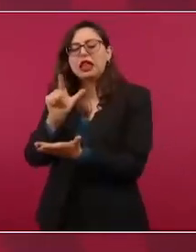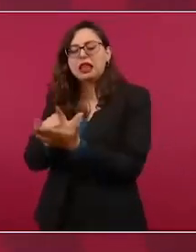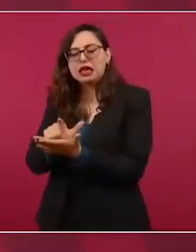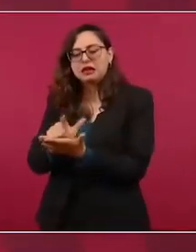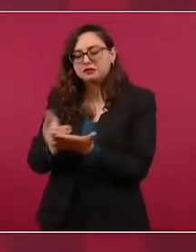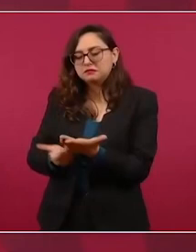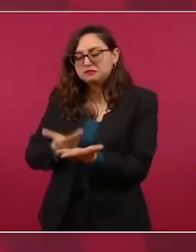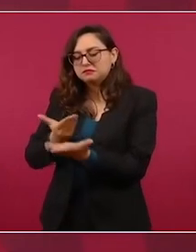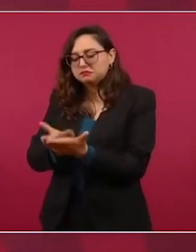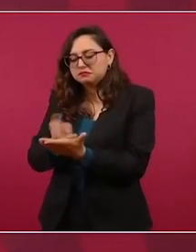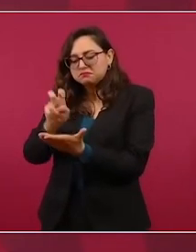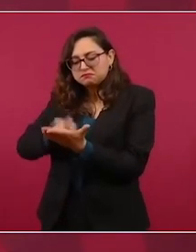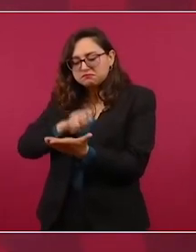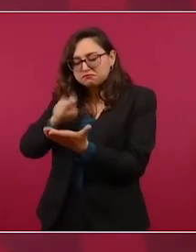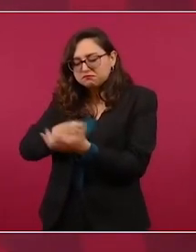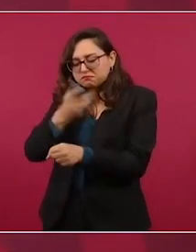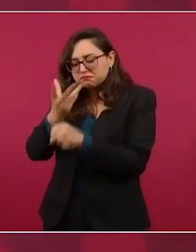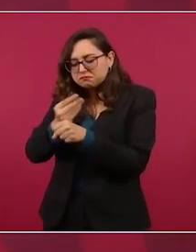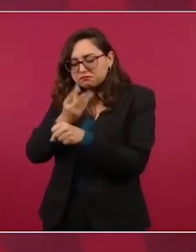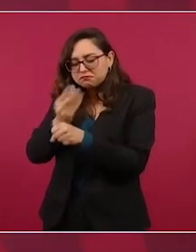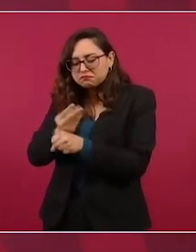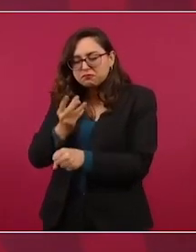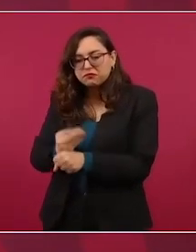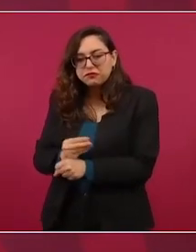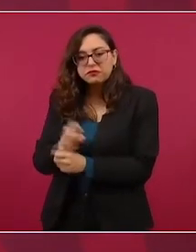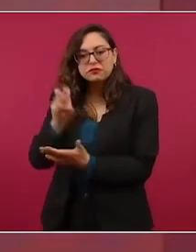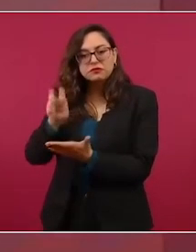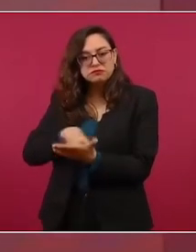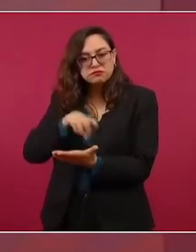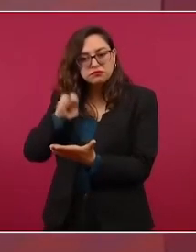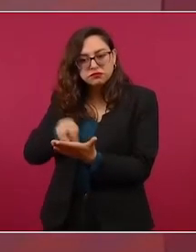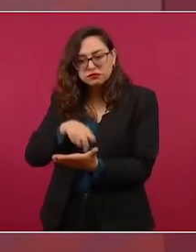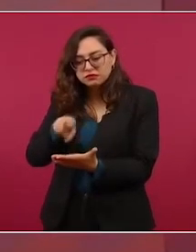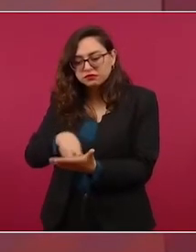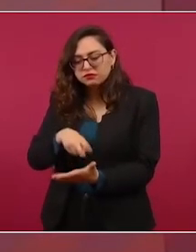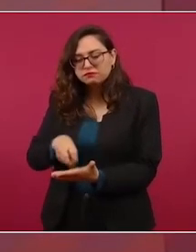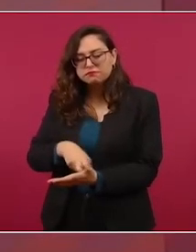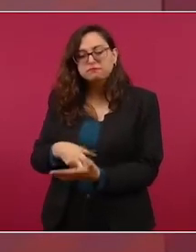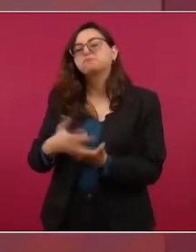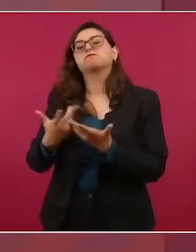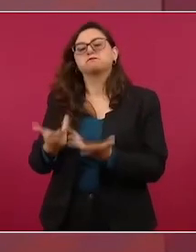electoral que no